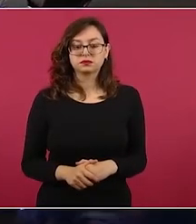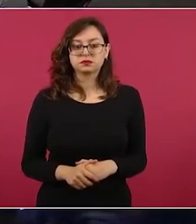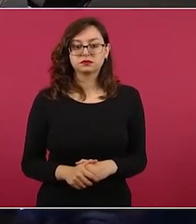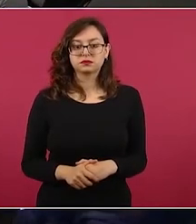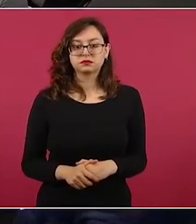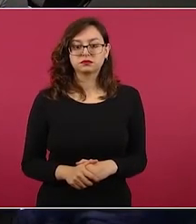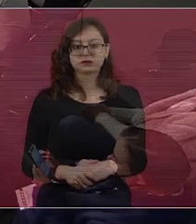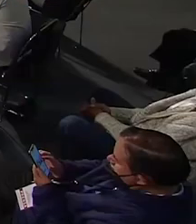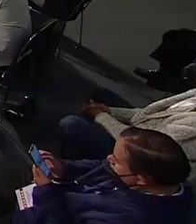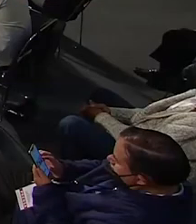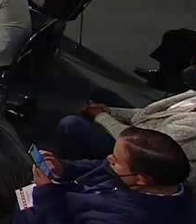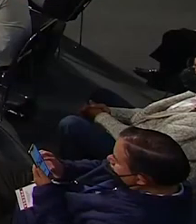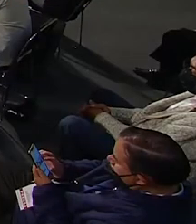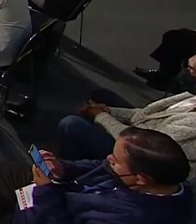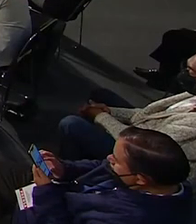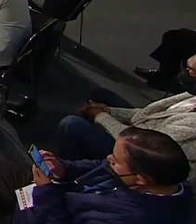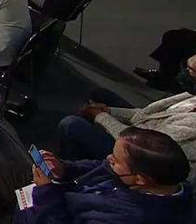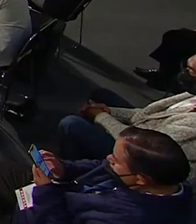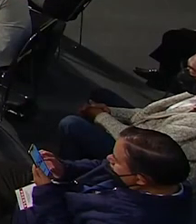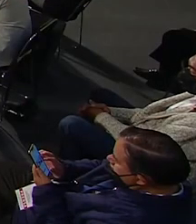No se puede, pues,